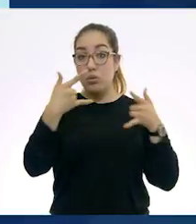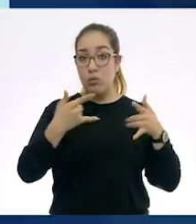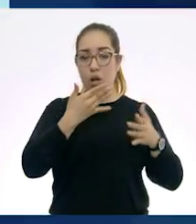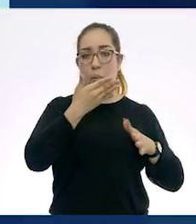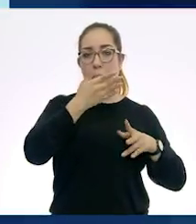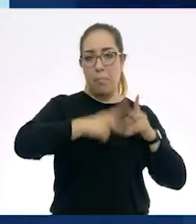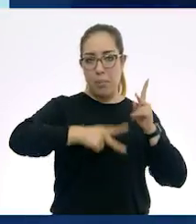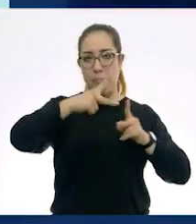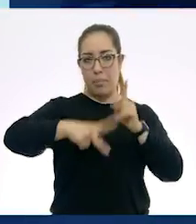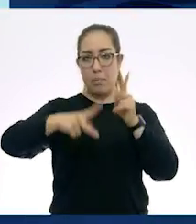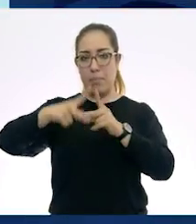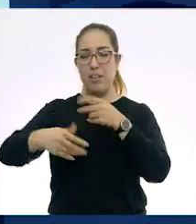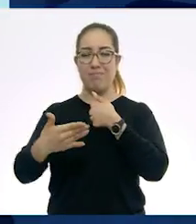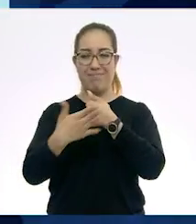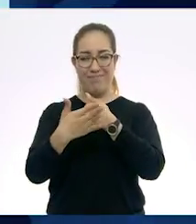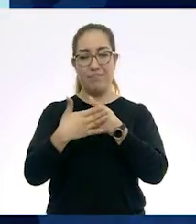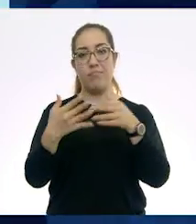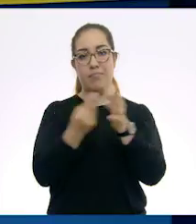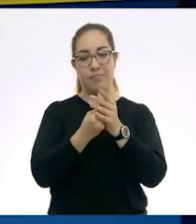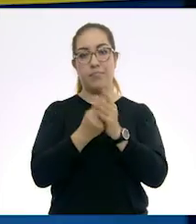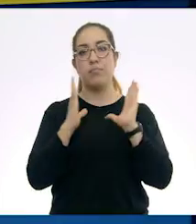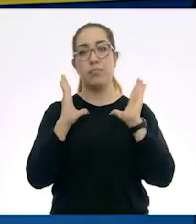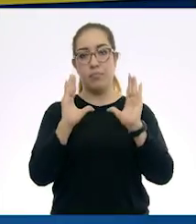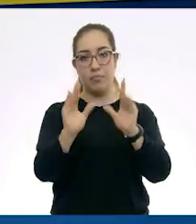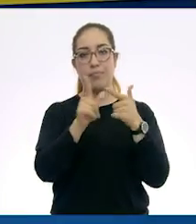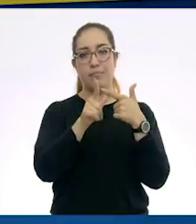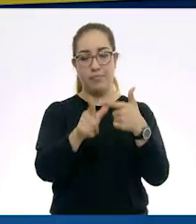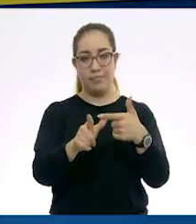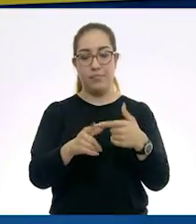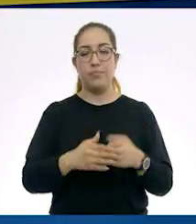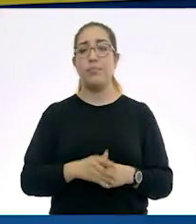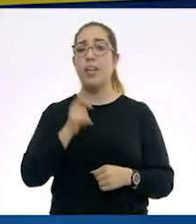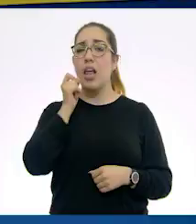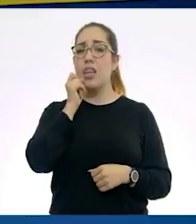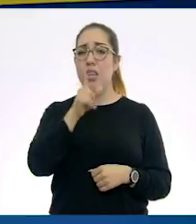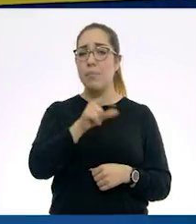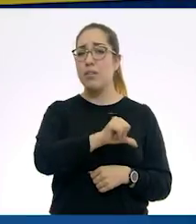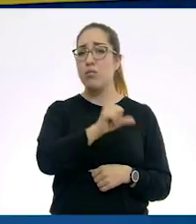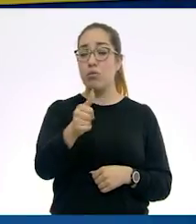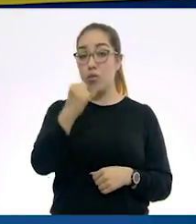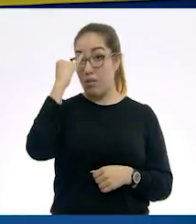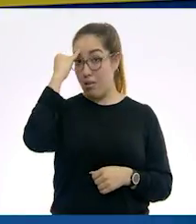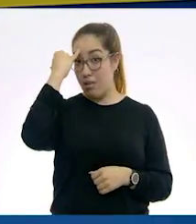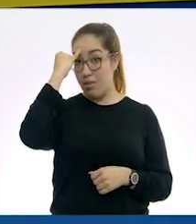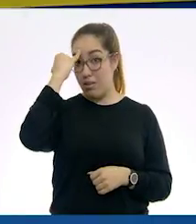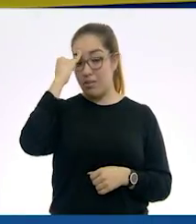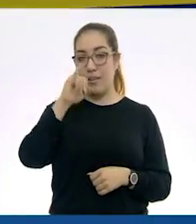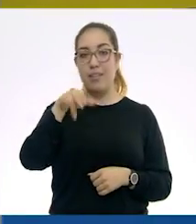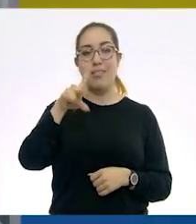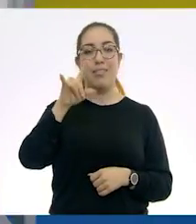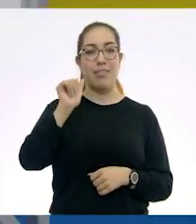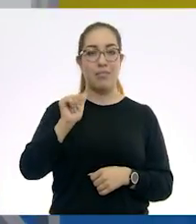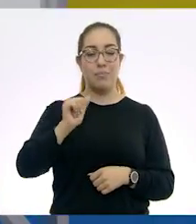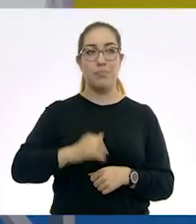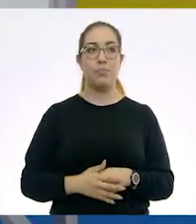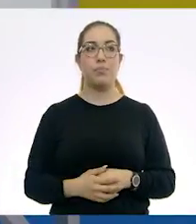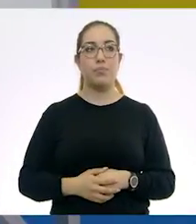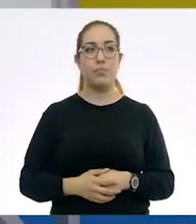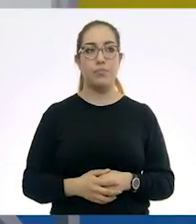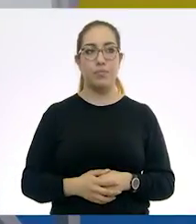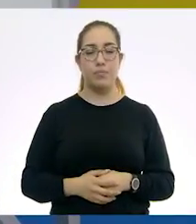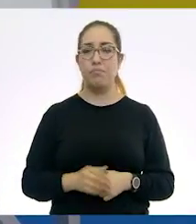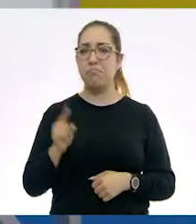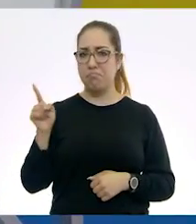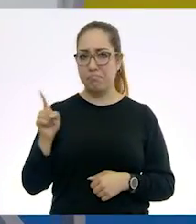veremos en sesiones posteriores. También hablamos de India. Y en India tenemos